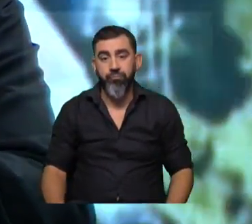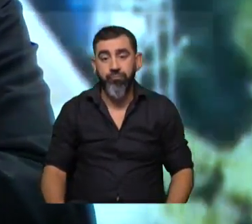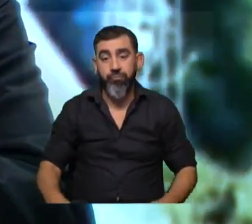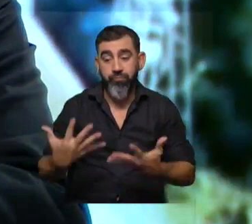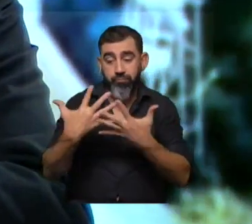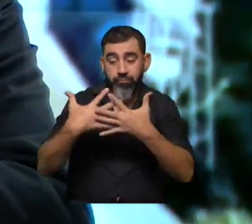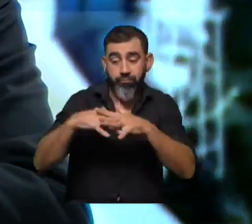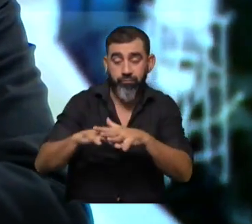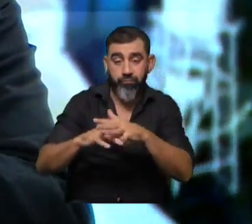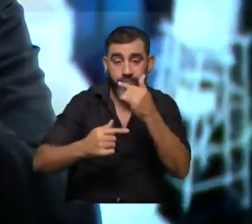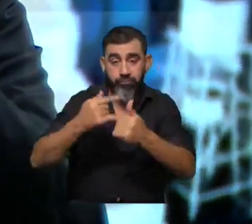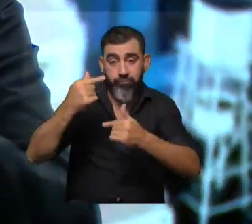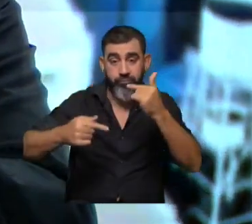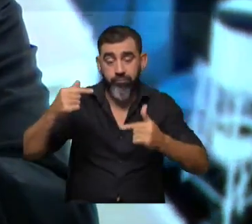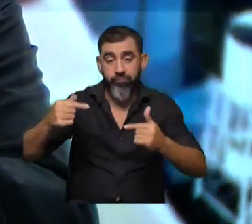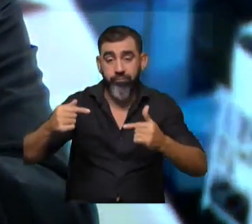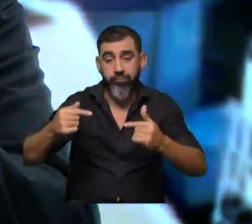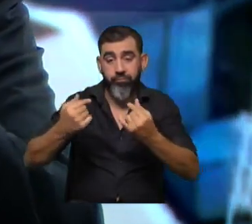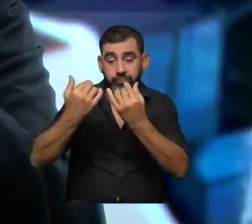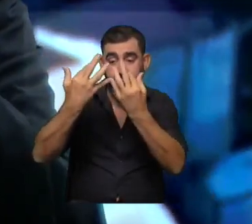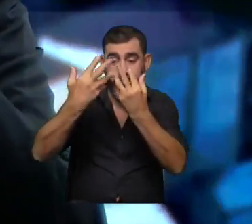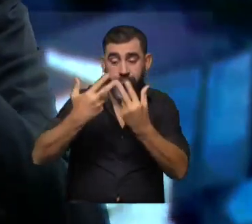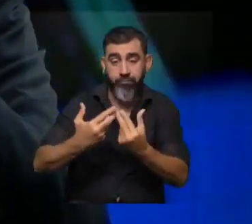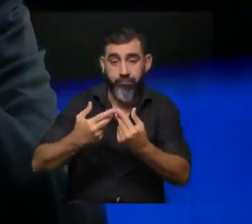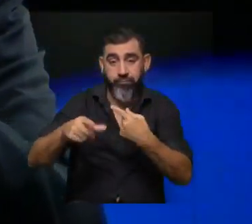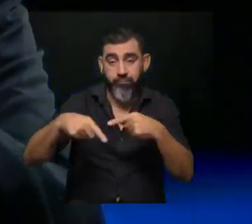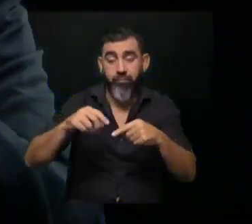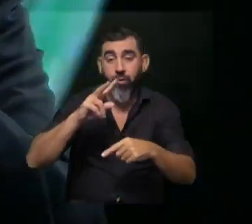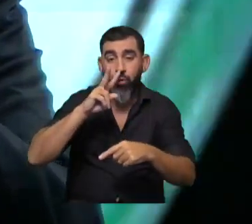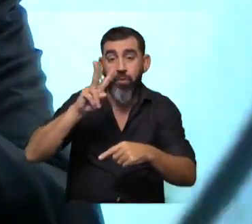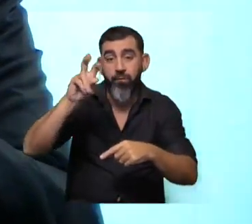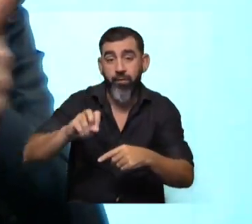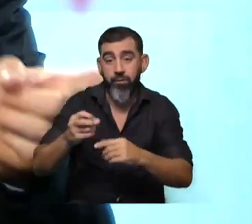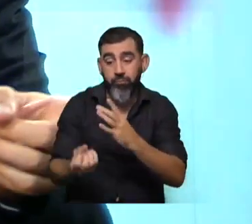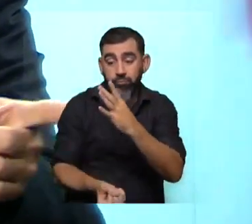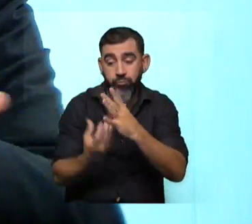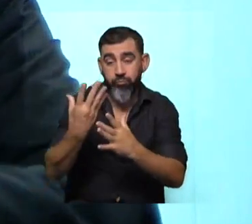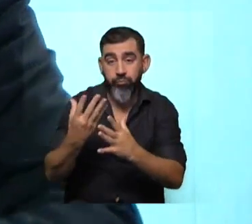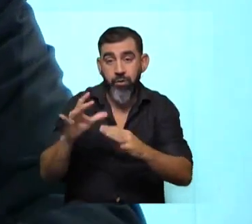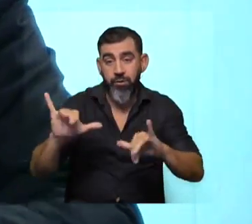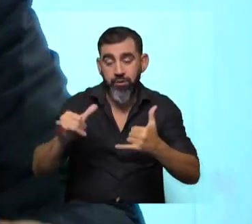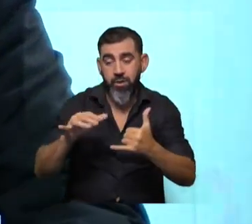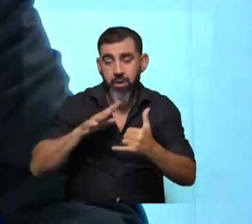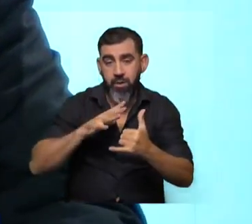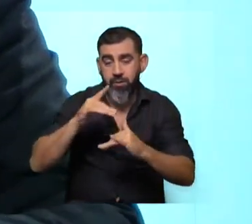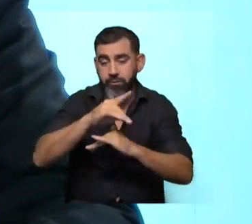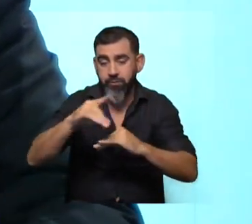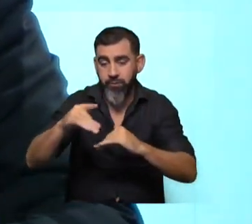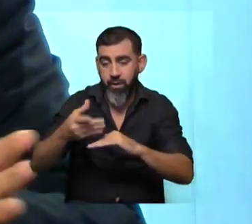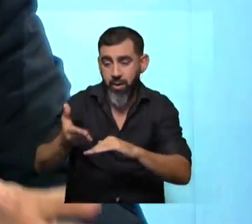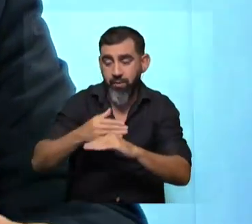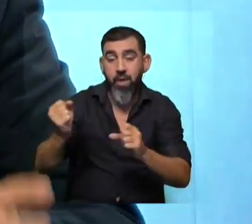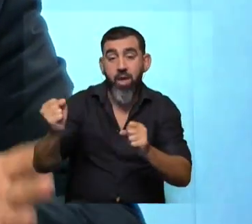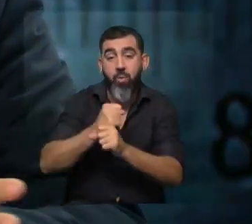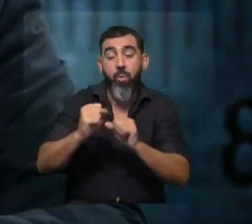serie de instrumentos de articulación desde el 2020 se creó un instrumento nuevo que ya venía siendo diseñado desde antes se aprobó